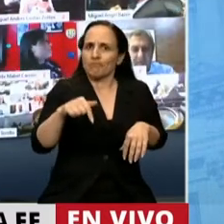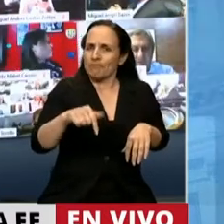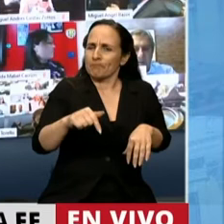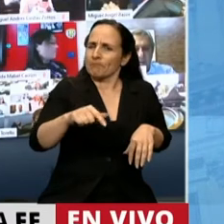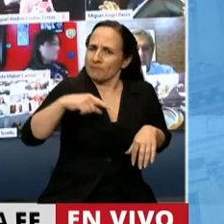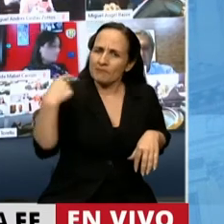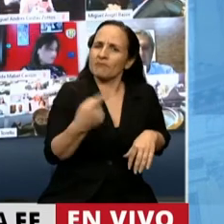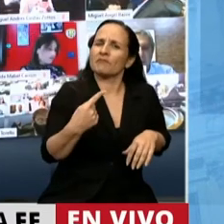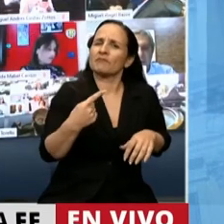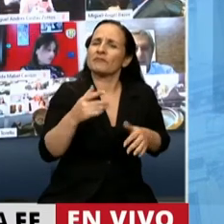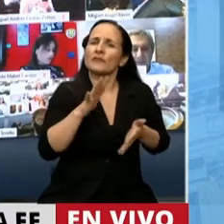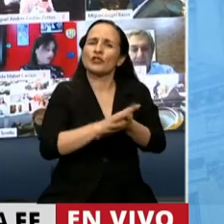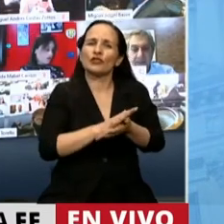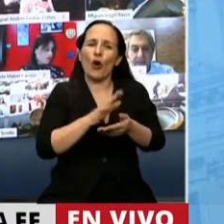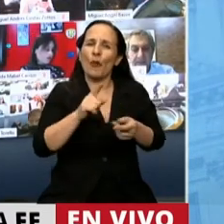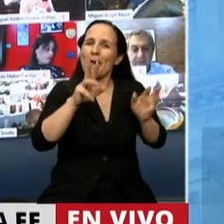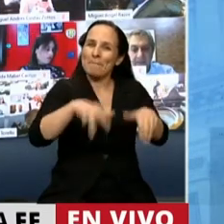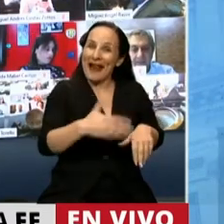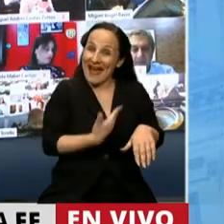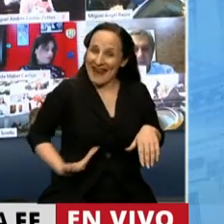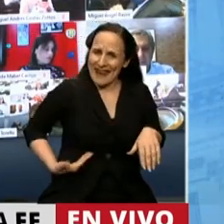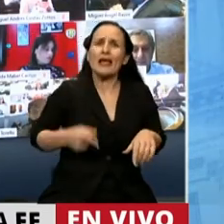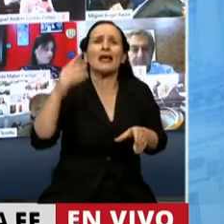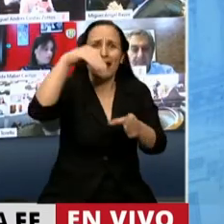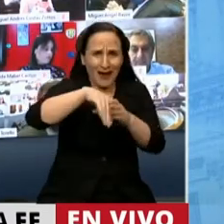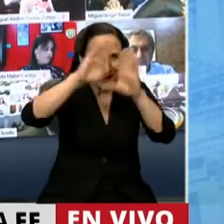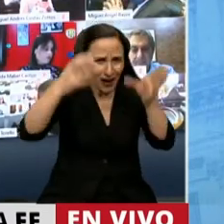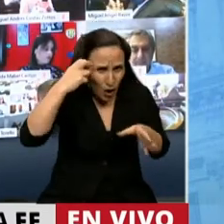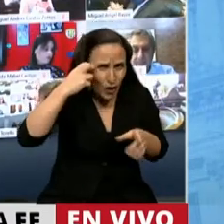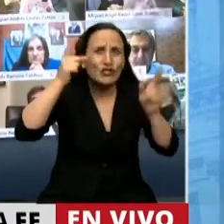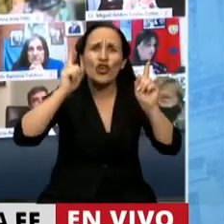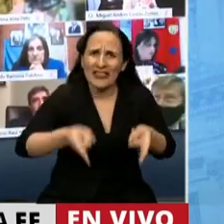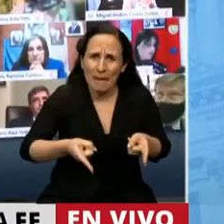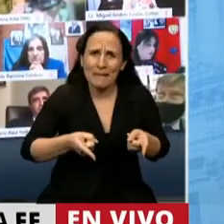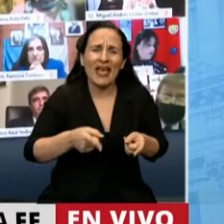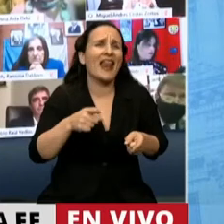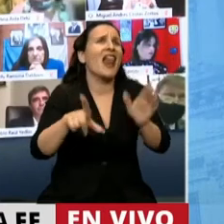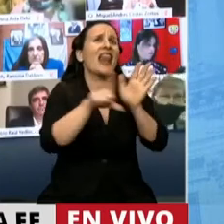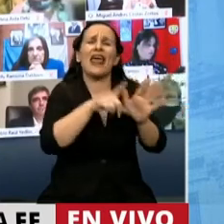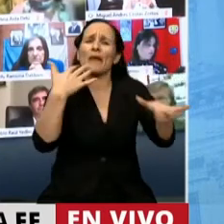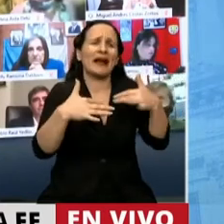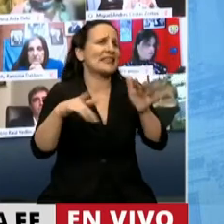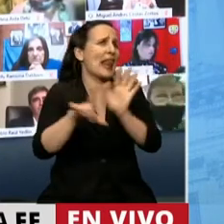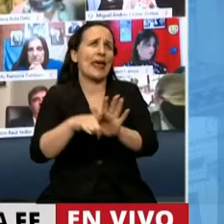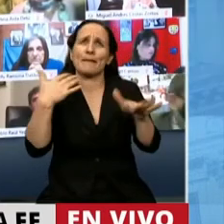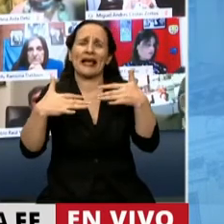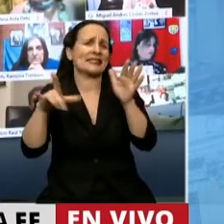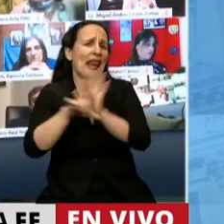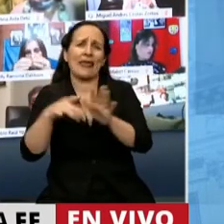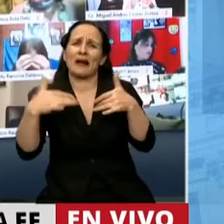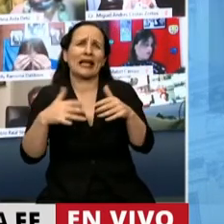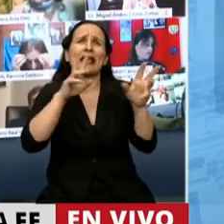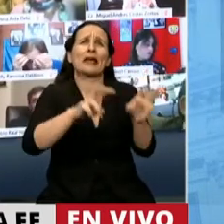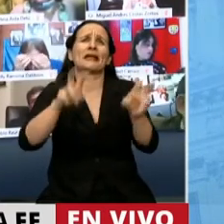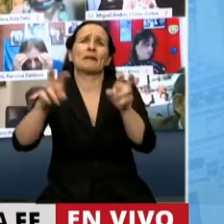desde la política pública y también desde este Congreso Nacional en dictar leyes de emergencia para todo. Me incluyo,